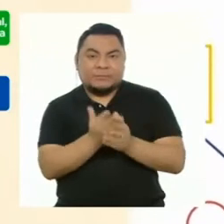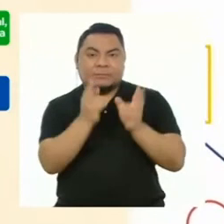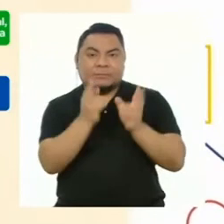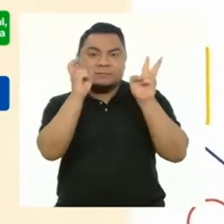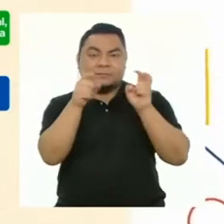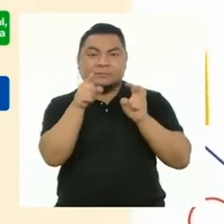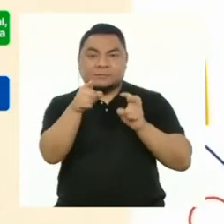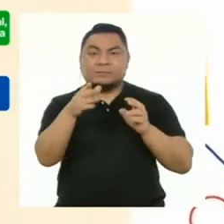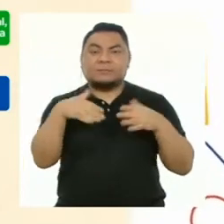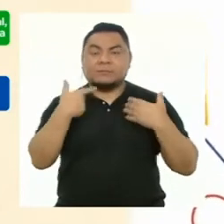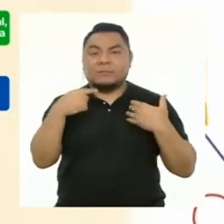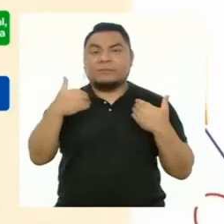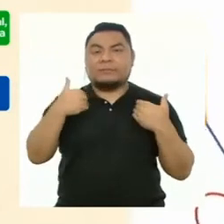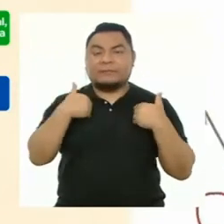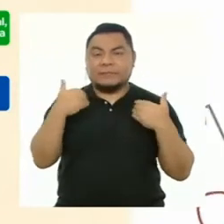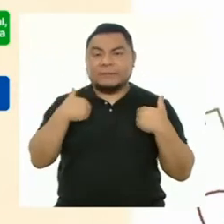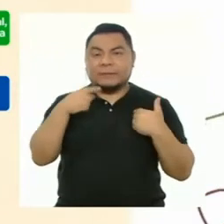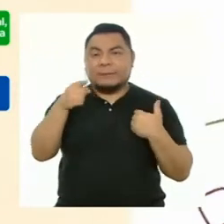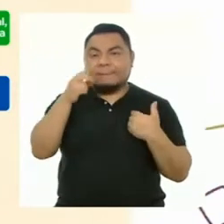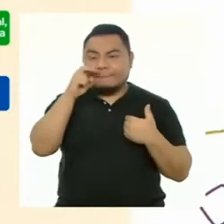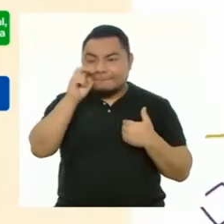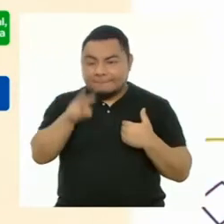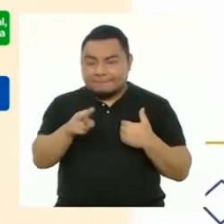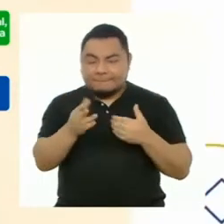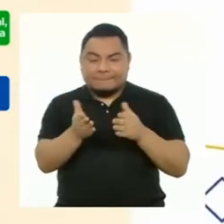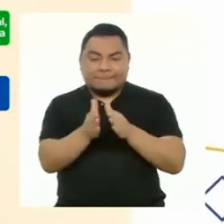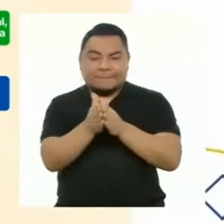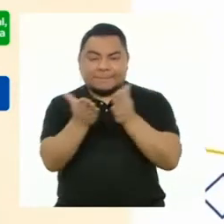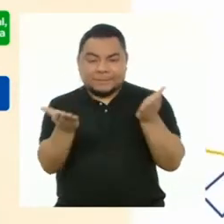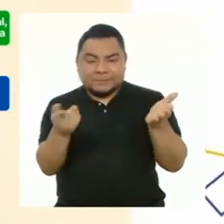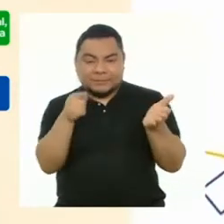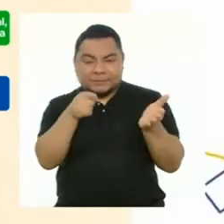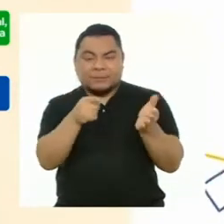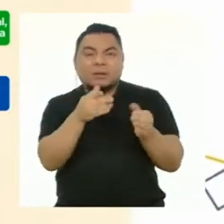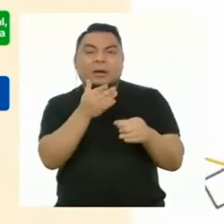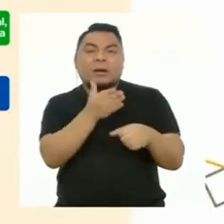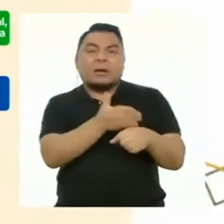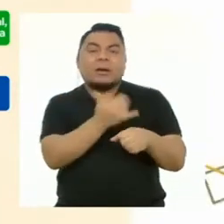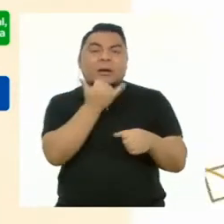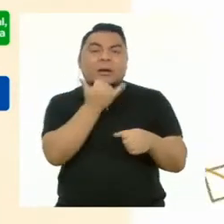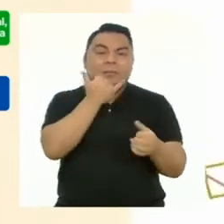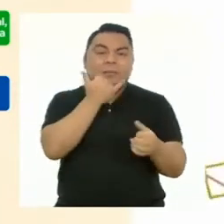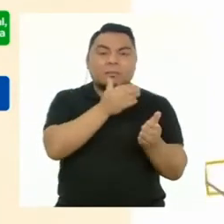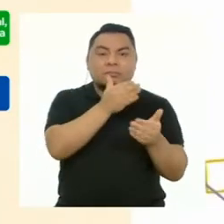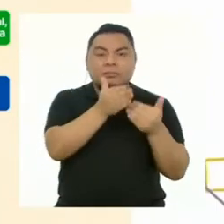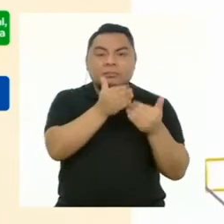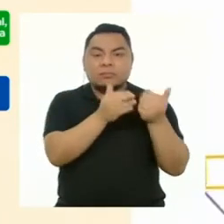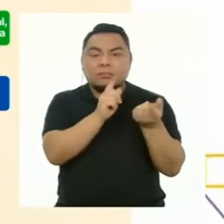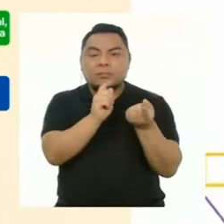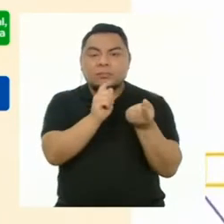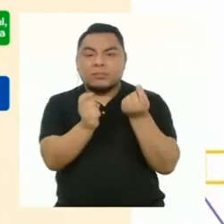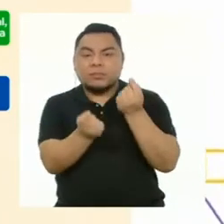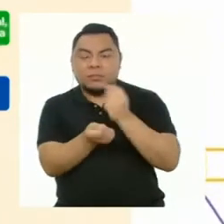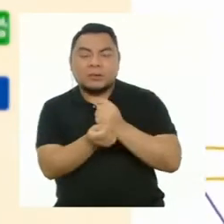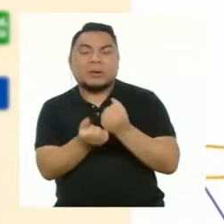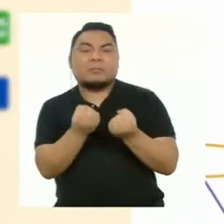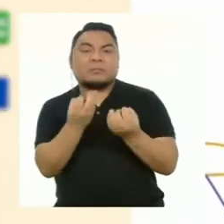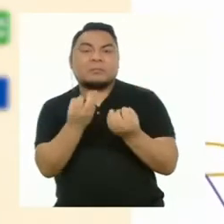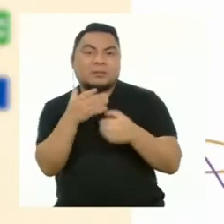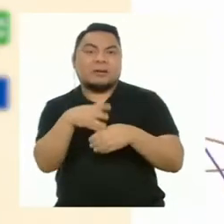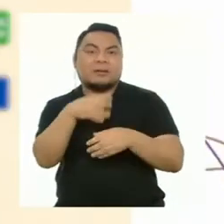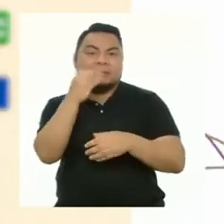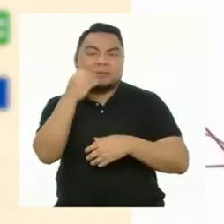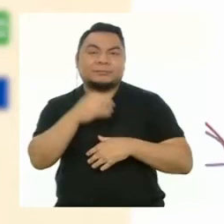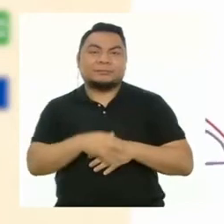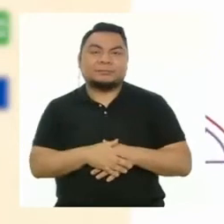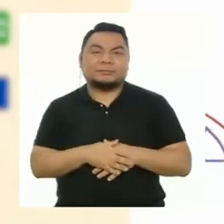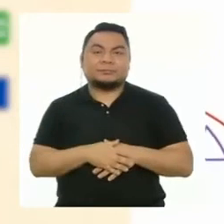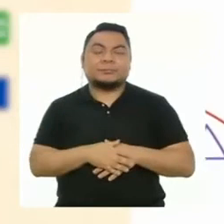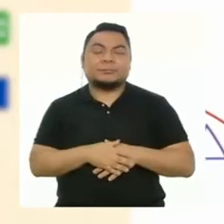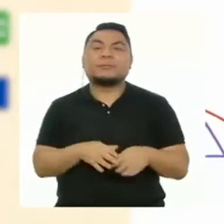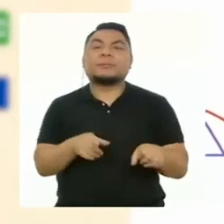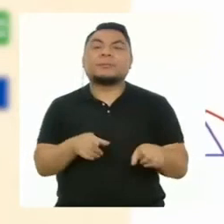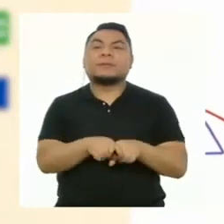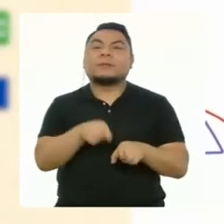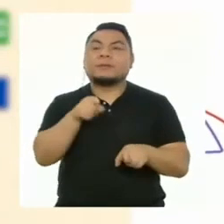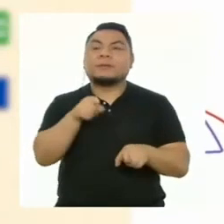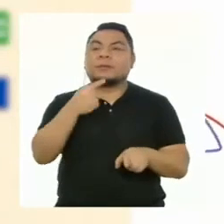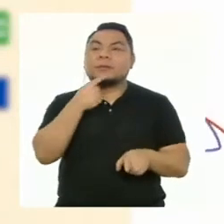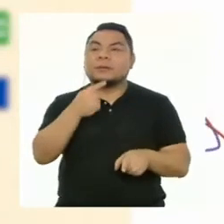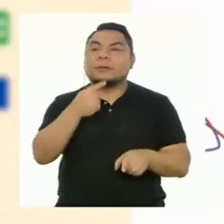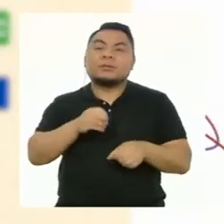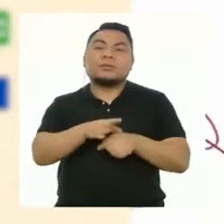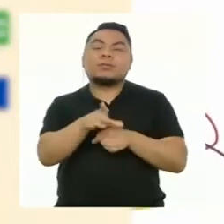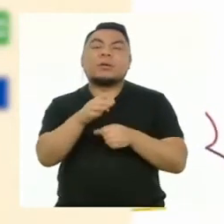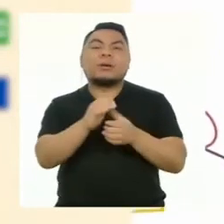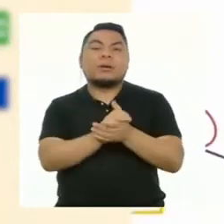esta sección podrás tener una visión de tus progresos y dificultades a lo largo del tiempo. Notas y comentarios del profesor,